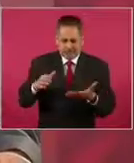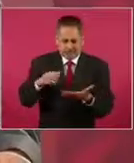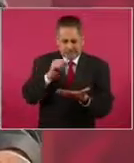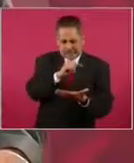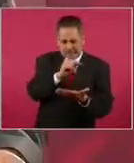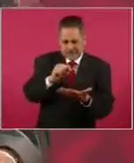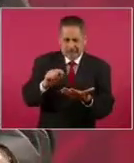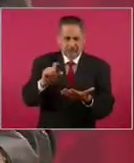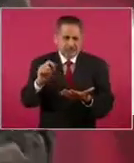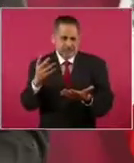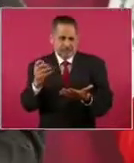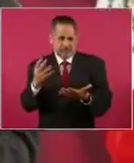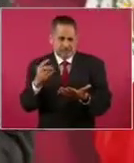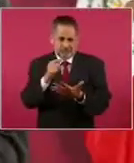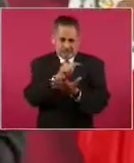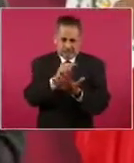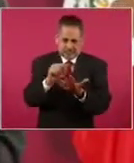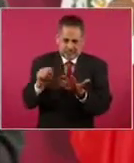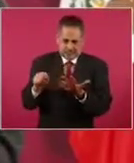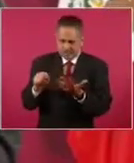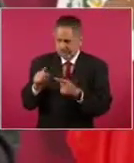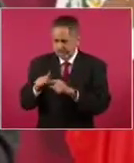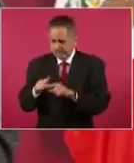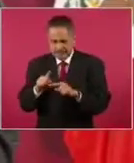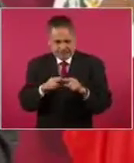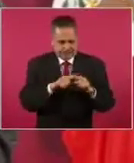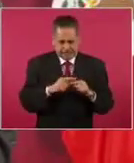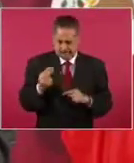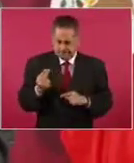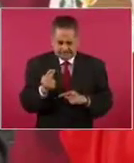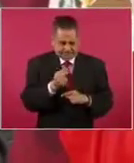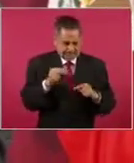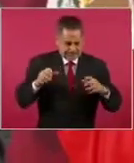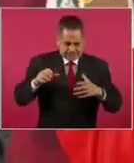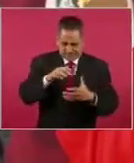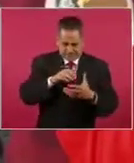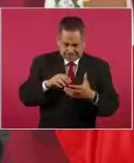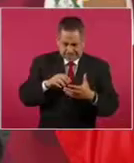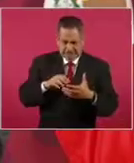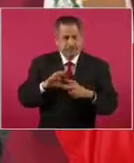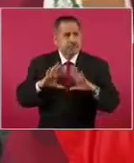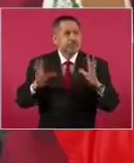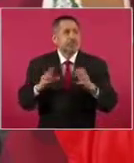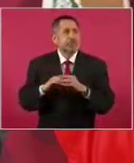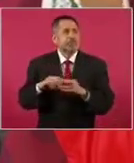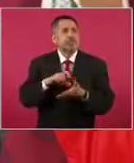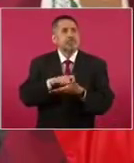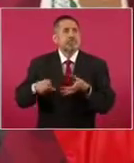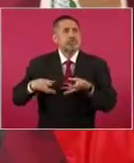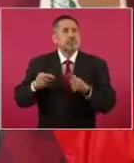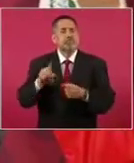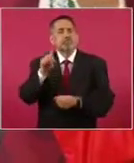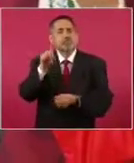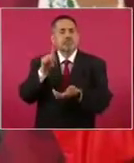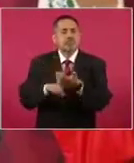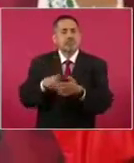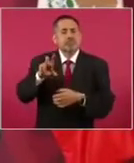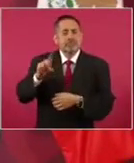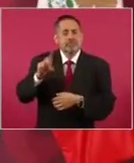24 productos básicos, debe de costar mil 38 pesos.